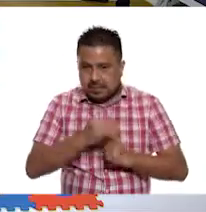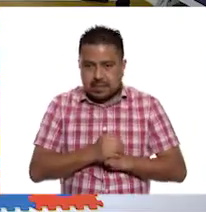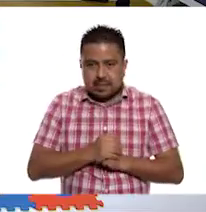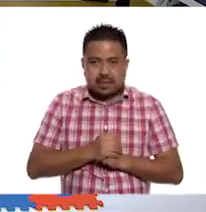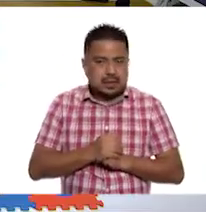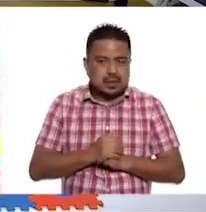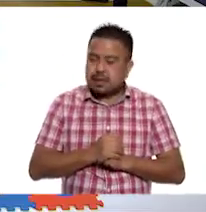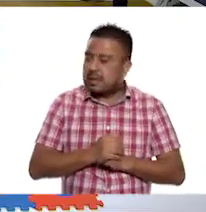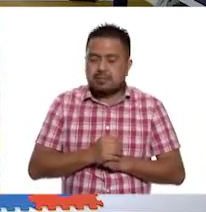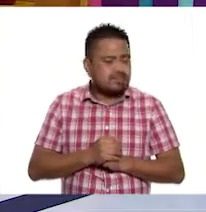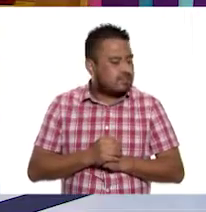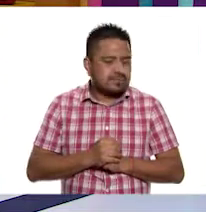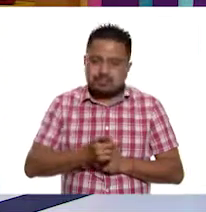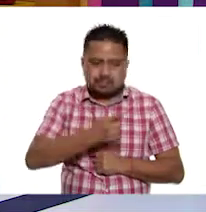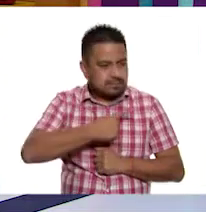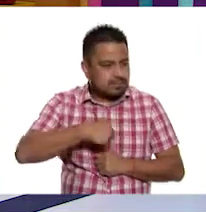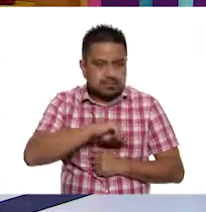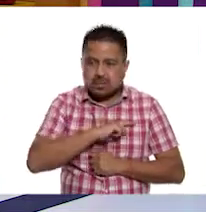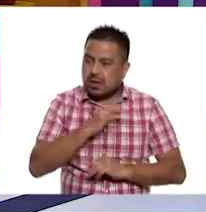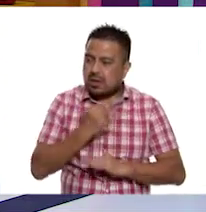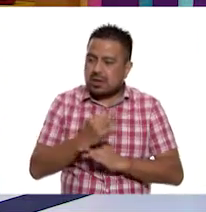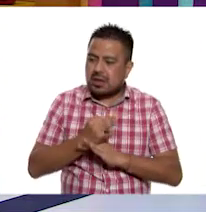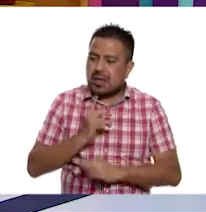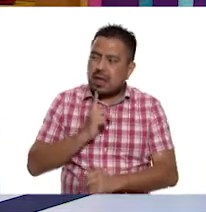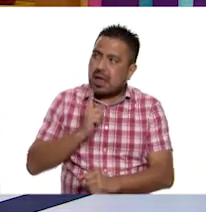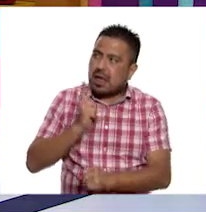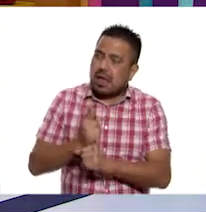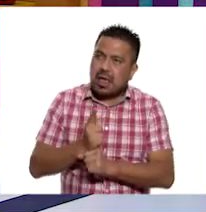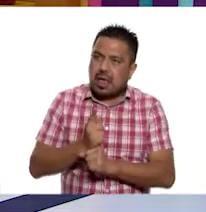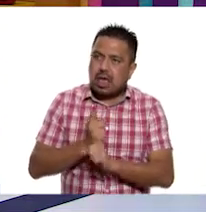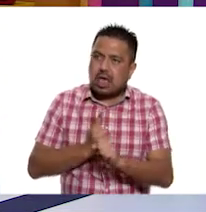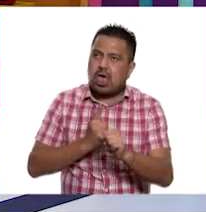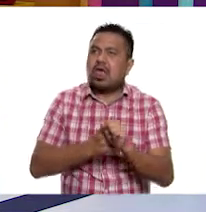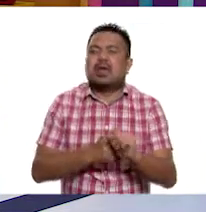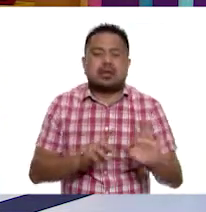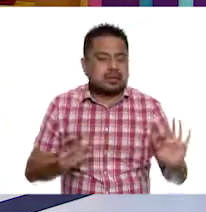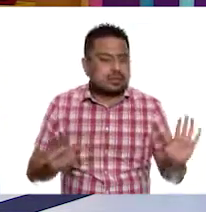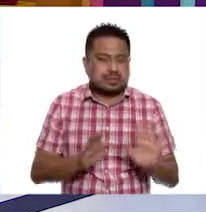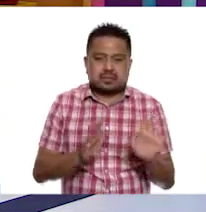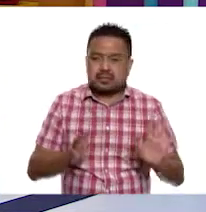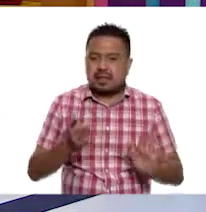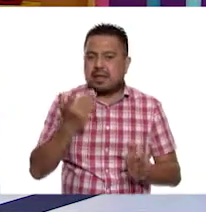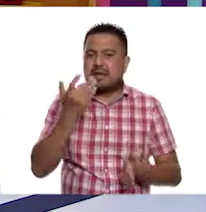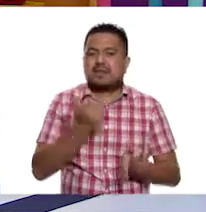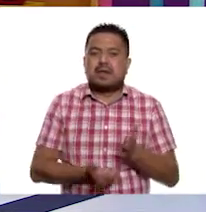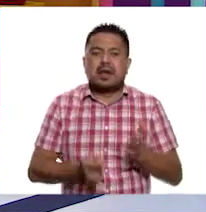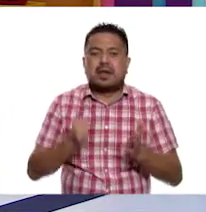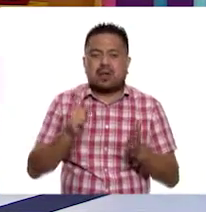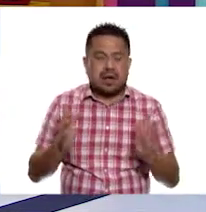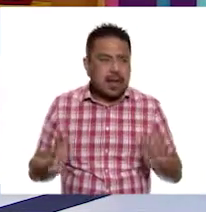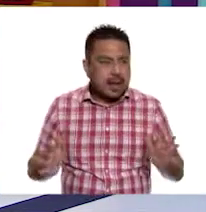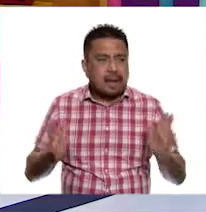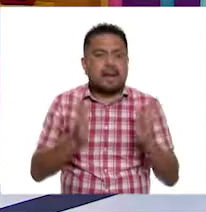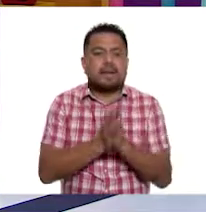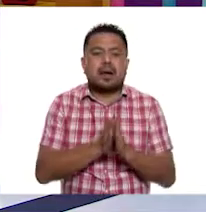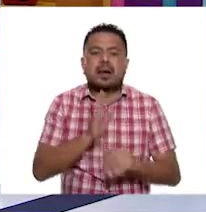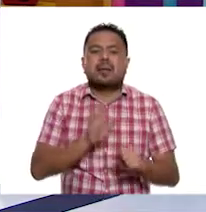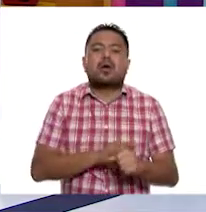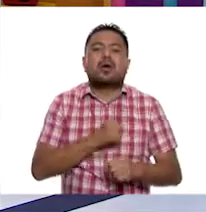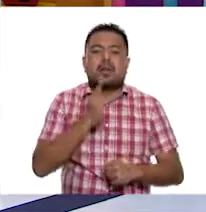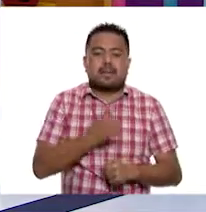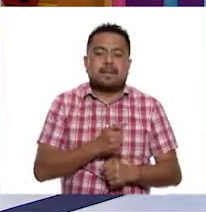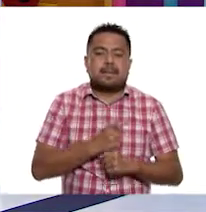Detectamos las niñas, los niños y yo. Ahí una omisión. A ver. Faltó un aplauso. Porque primero